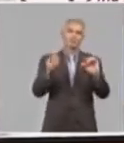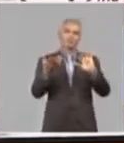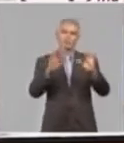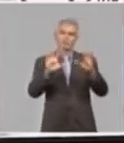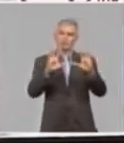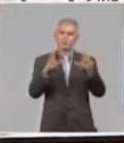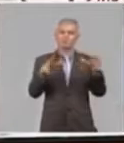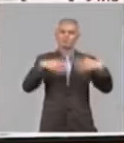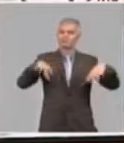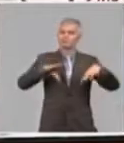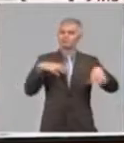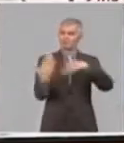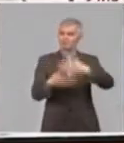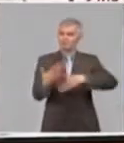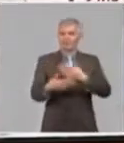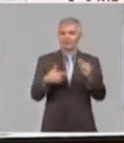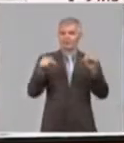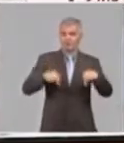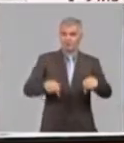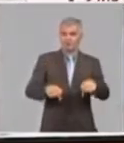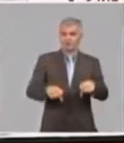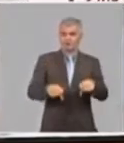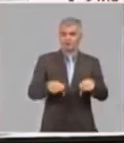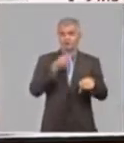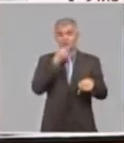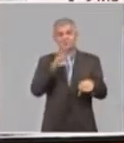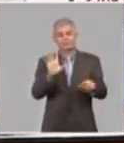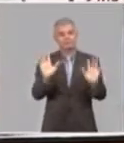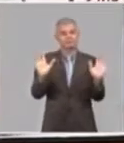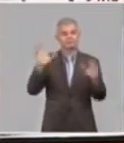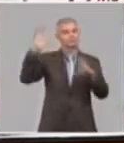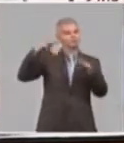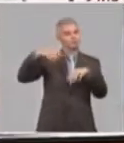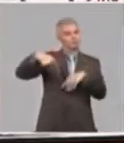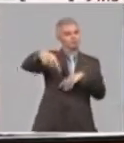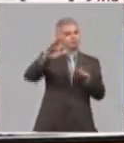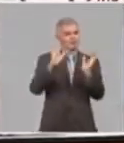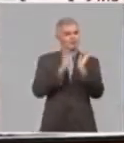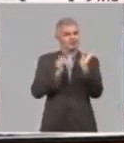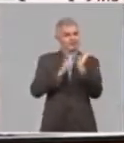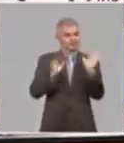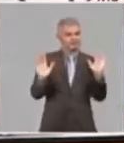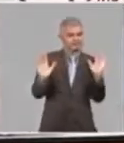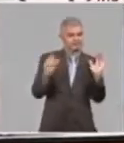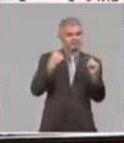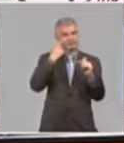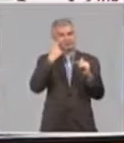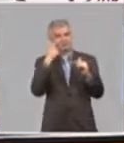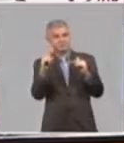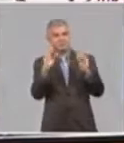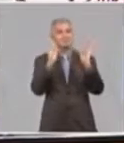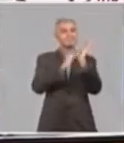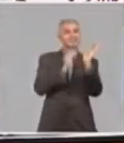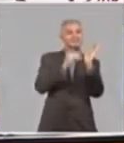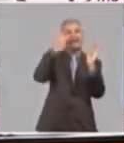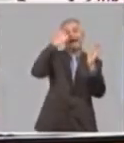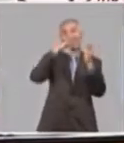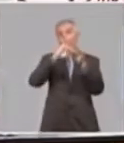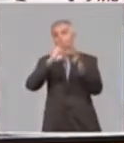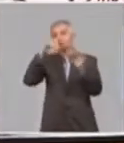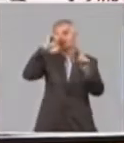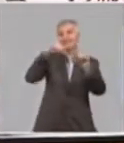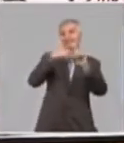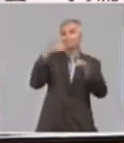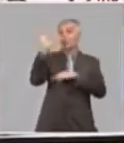hay en este momento. Si se produce algún cambio, bueno, pues se prevé que ocurra entre los meses de agosto, septiembre y